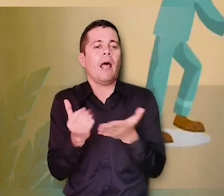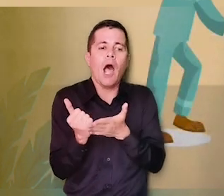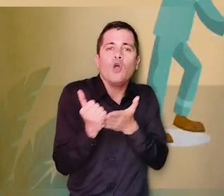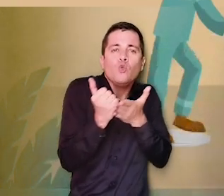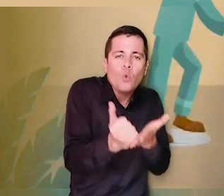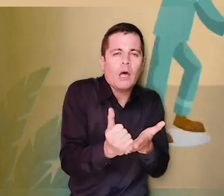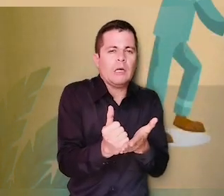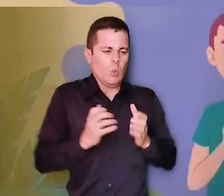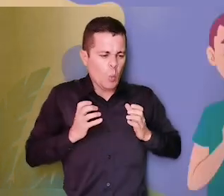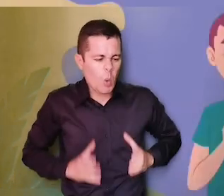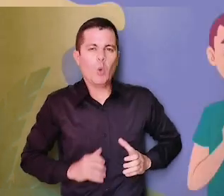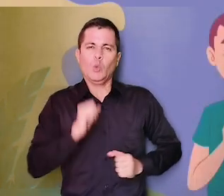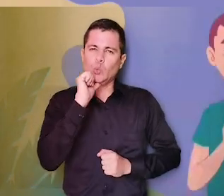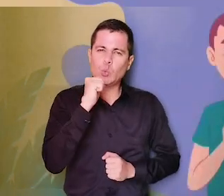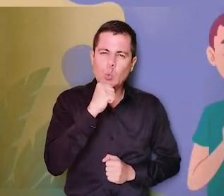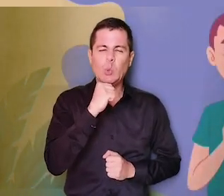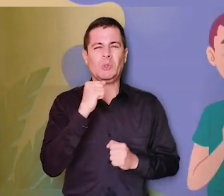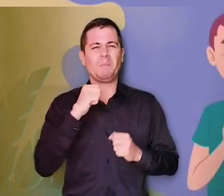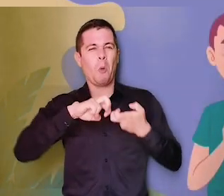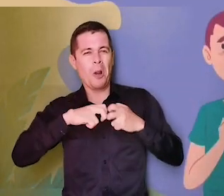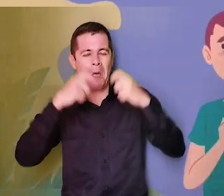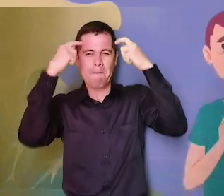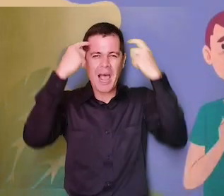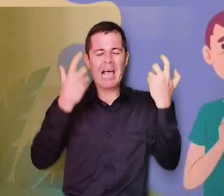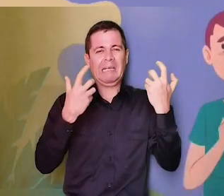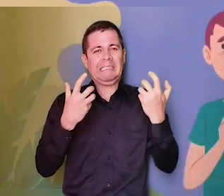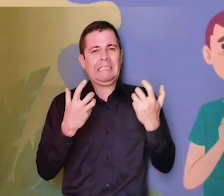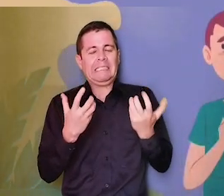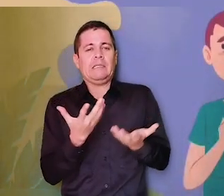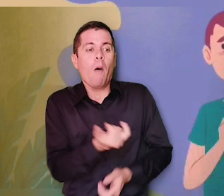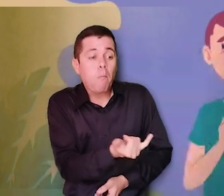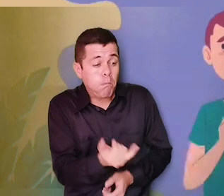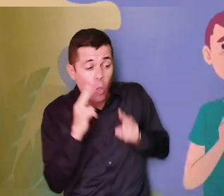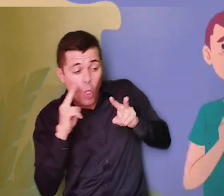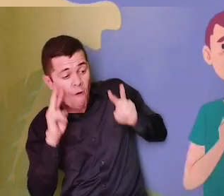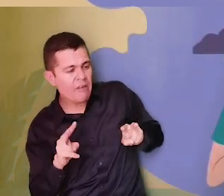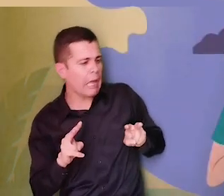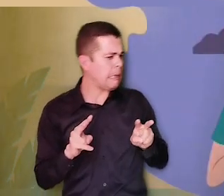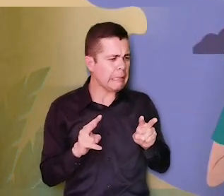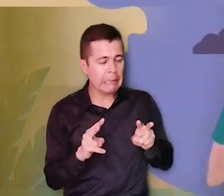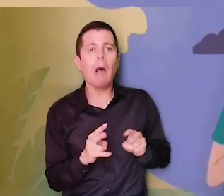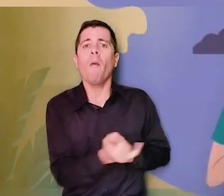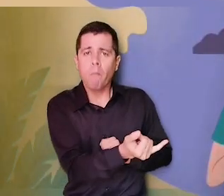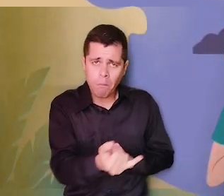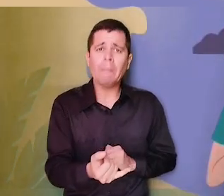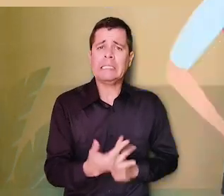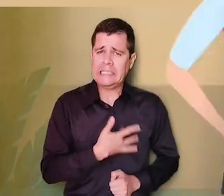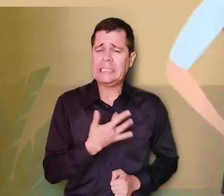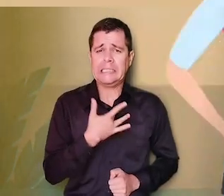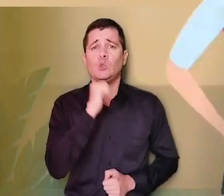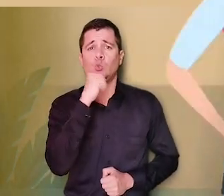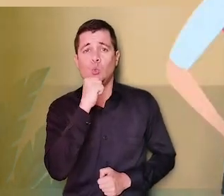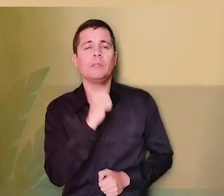físicos, sufrimiento emocional y mental que no se ve pero que está presente en nuestro día a día,